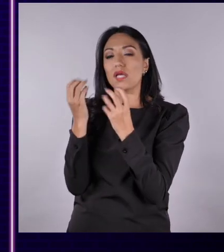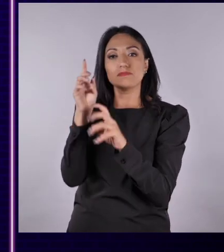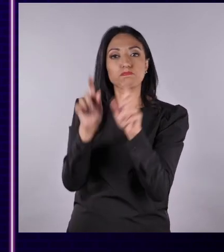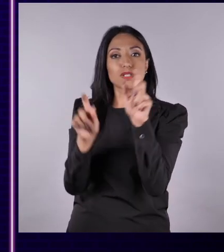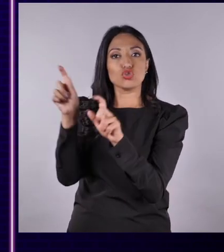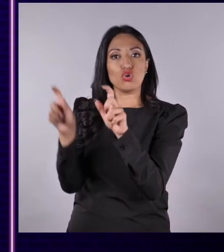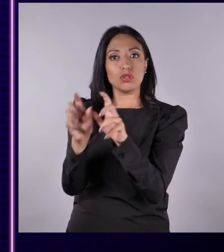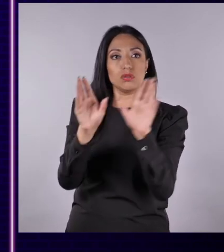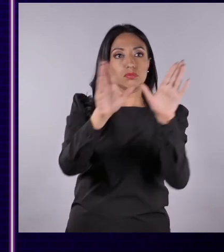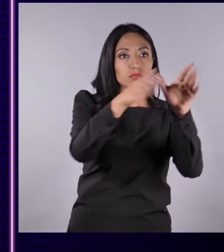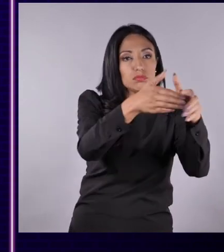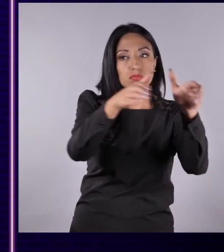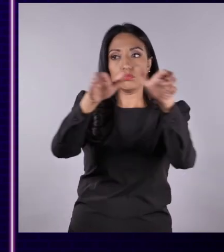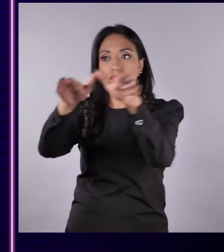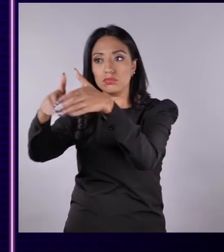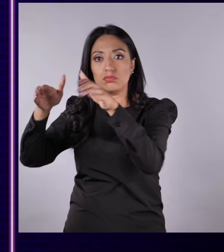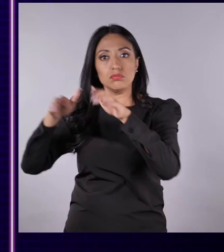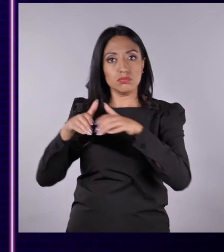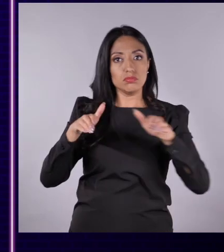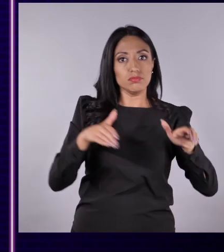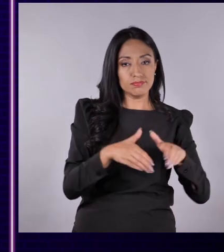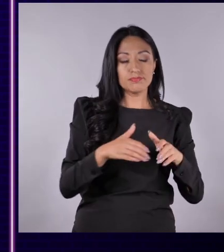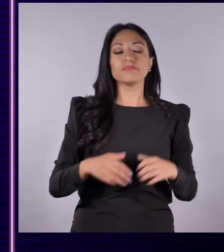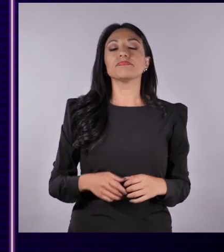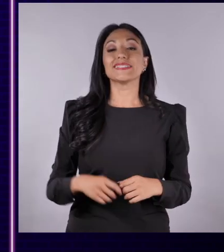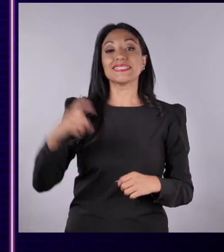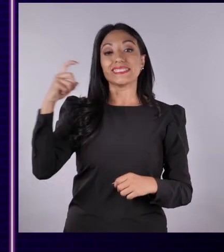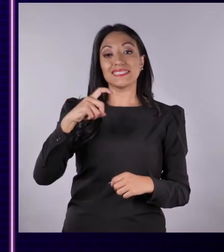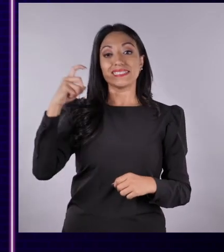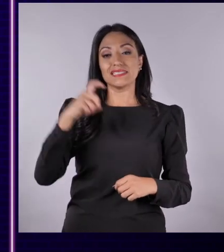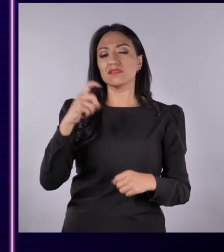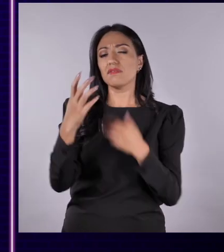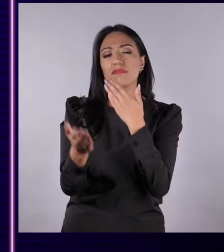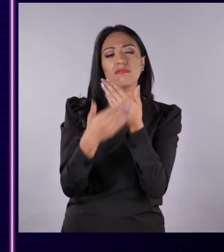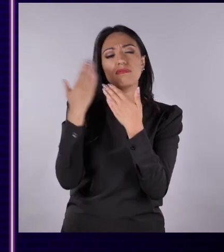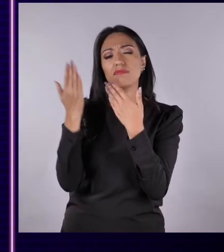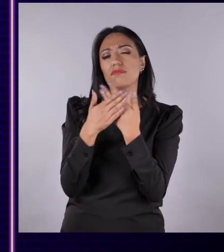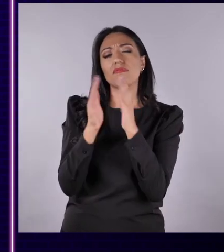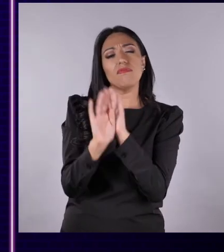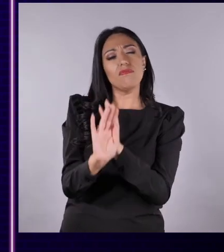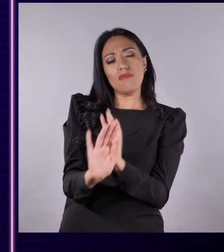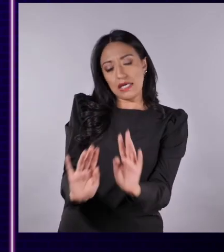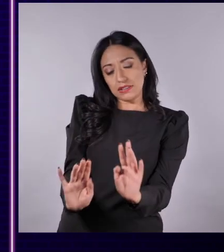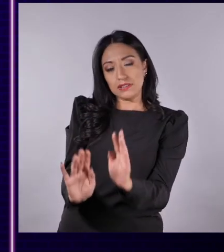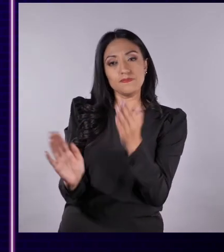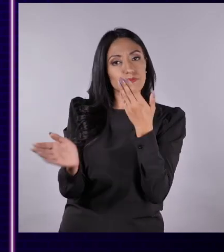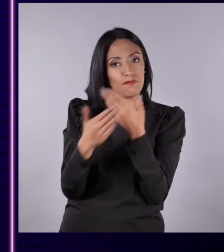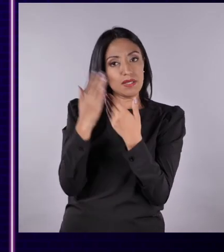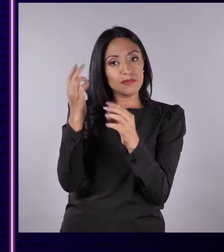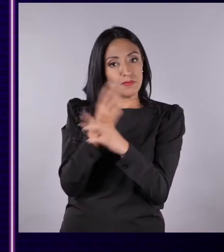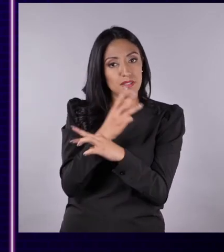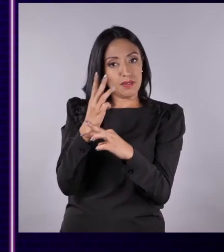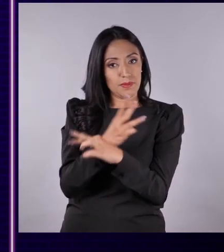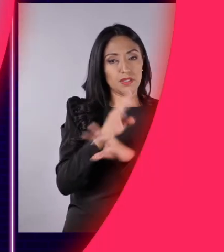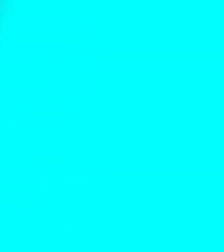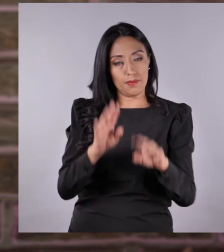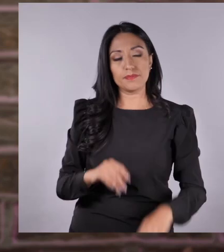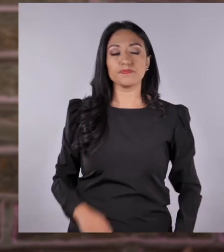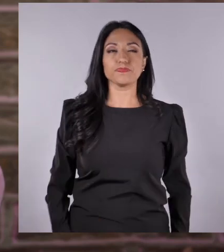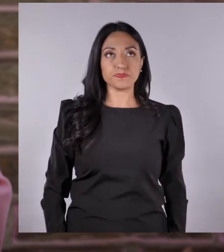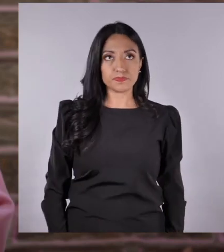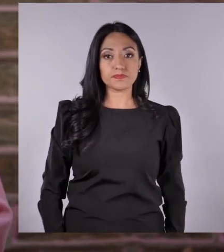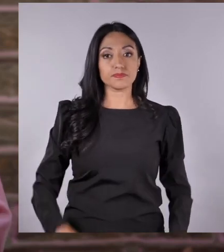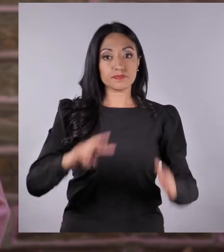millones de personas representan y luego graficarlas. Para eso necesitamos una sencilla y simple regla de tres.